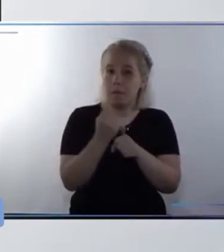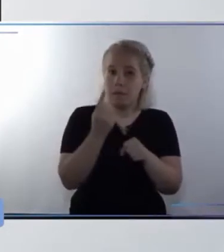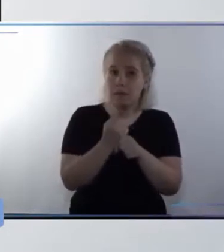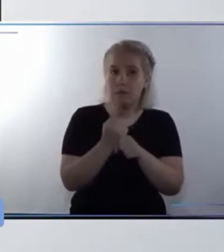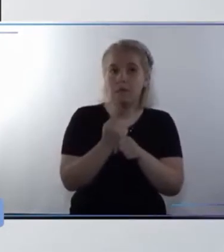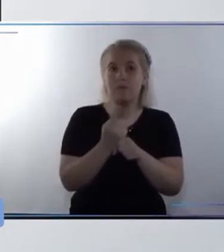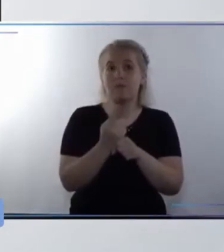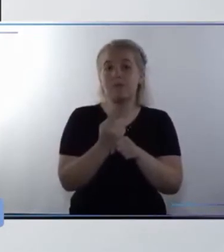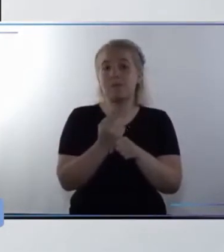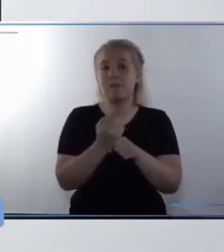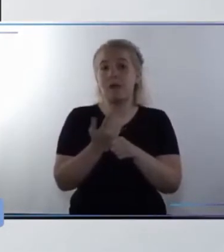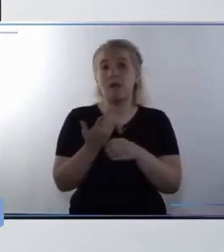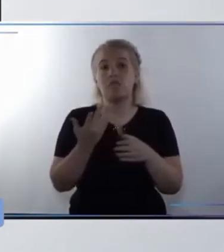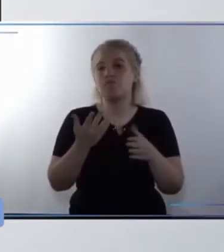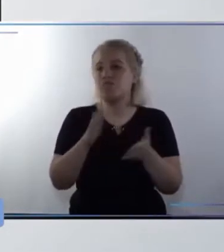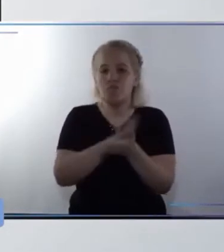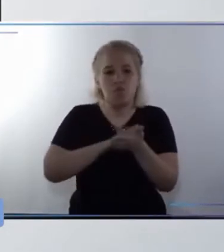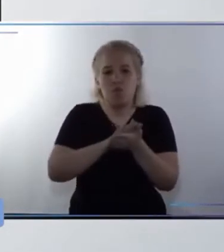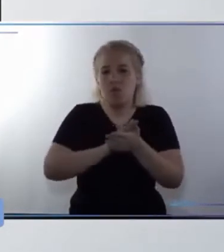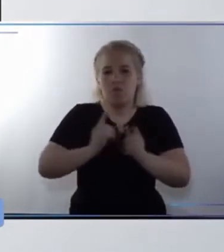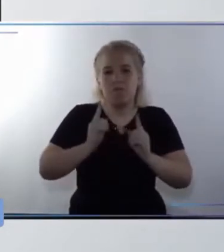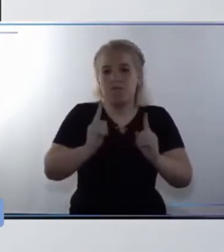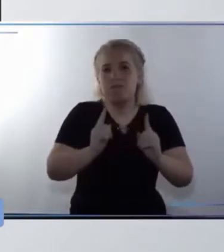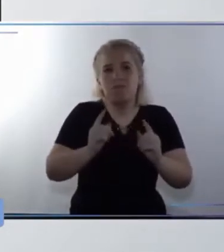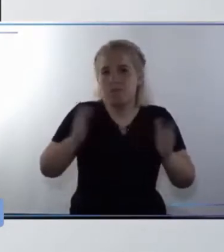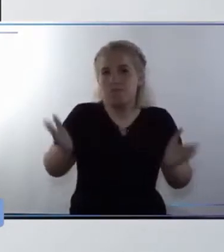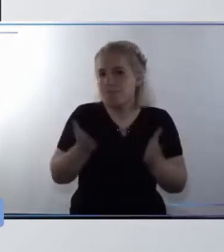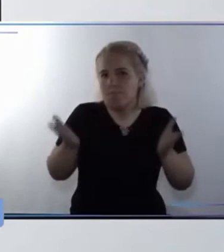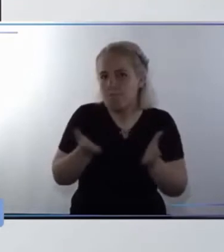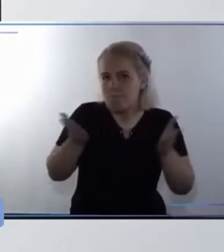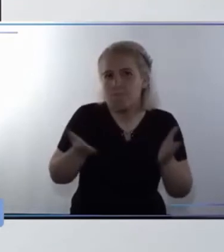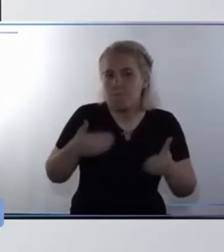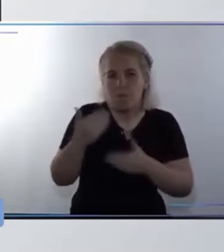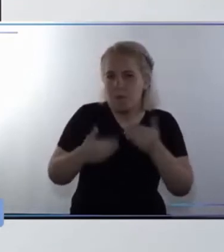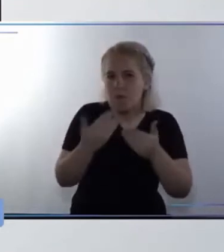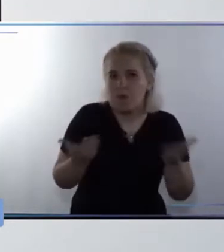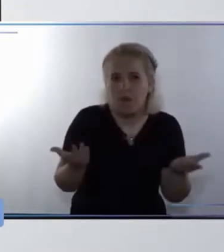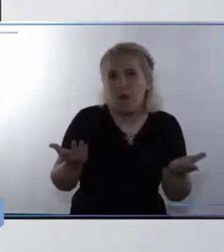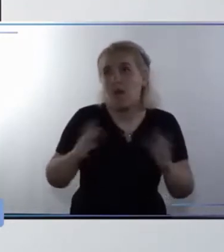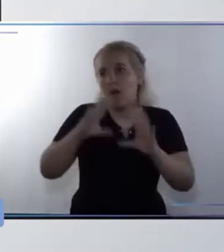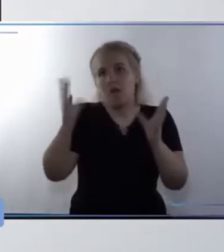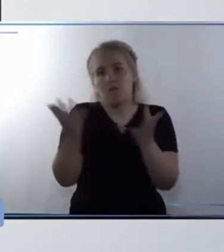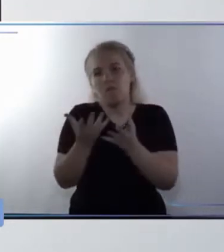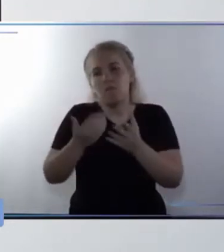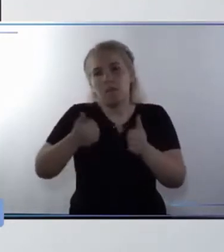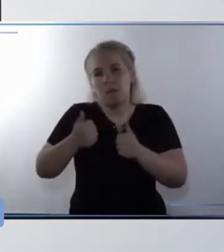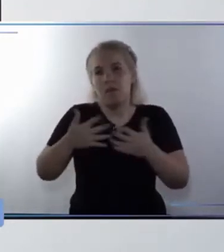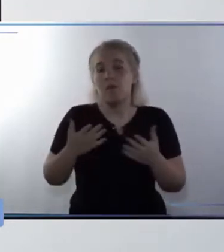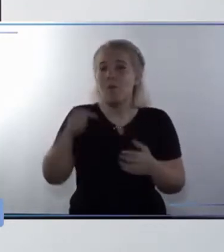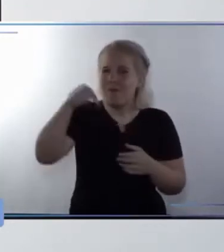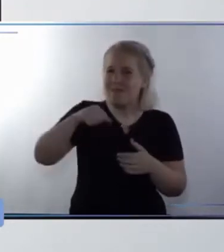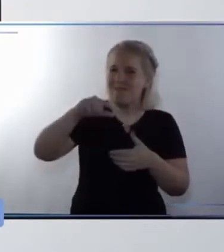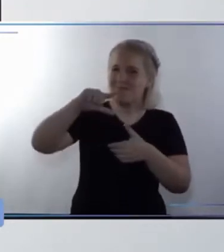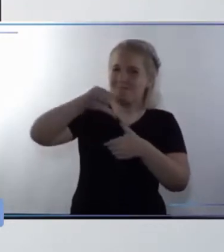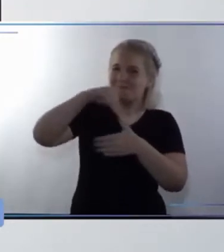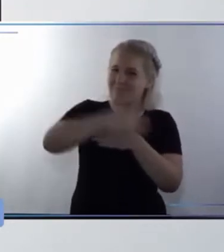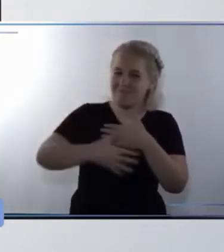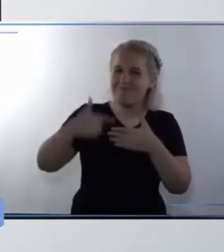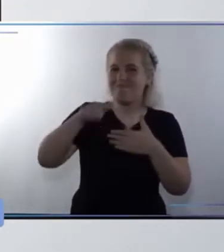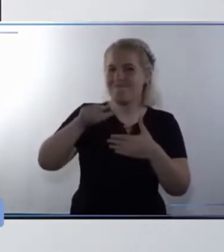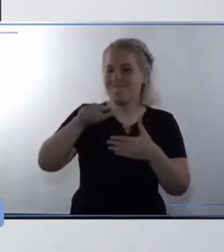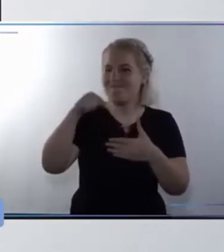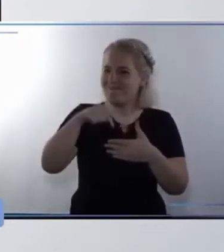sostenibles dirigidas a los principales desafíos del mundo, pero en América Latina, me parece que es muy